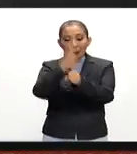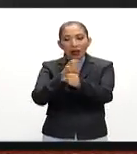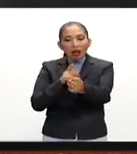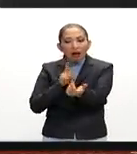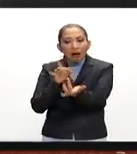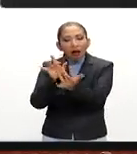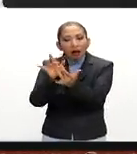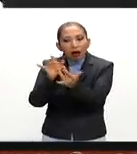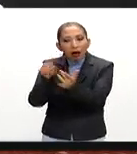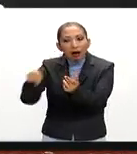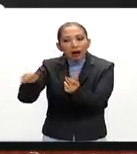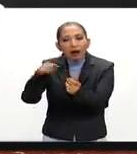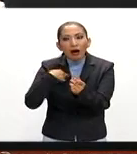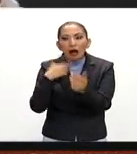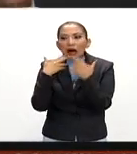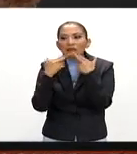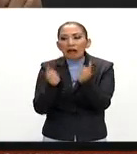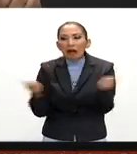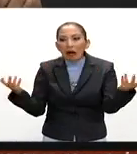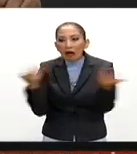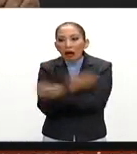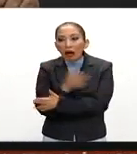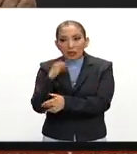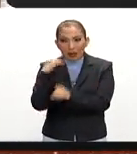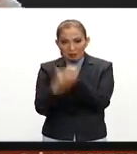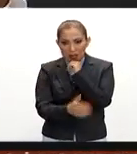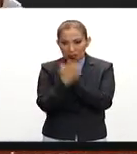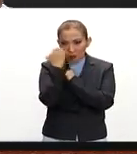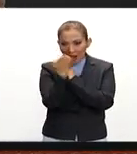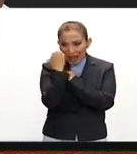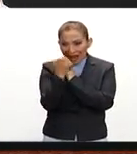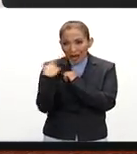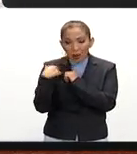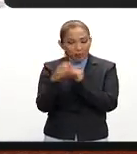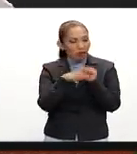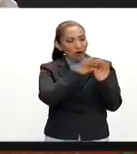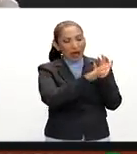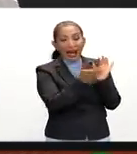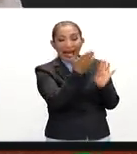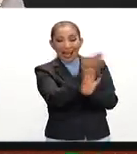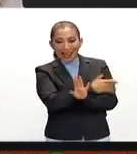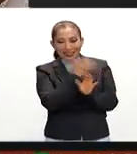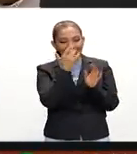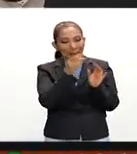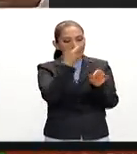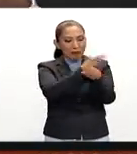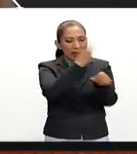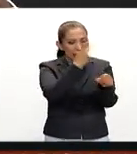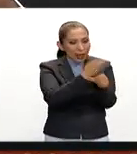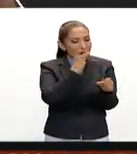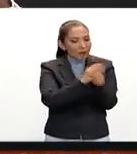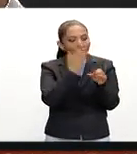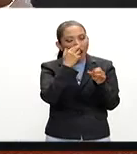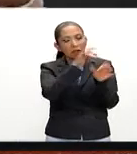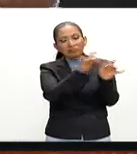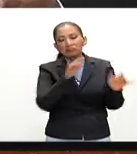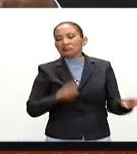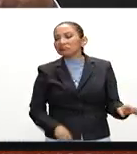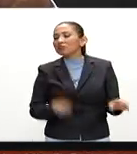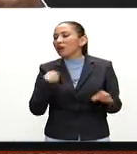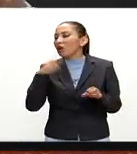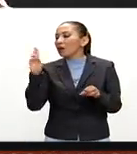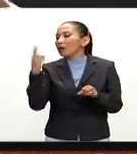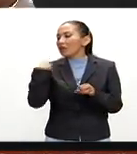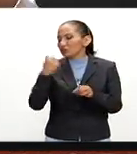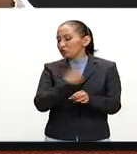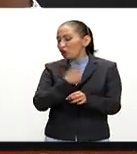contacto con el mundo fiscal ya que terminaron la escuela aquellos que dejaron la escuela que están en la preparatoria ya no hacen la universidad se